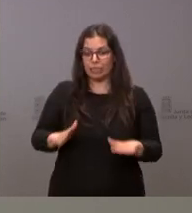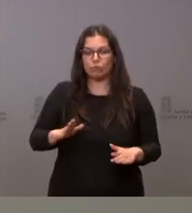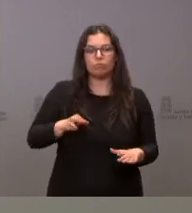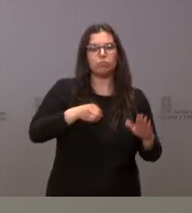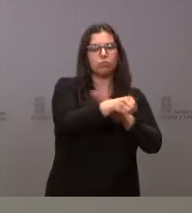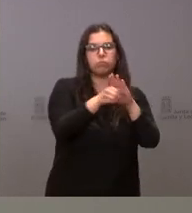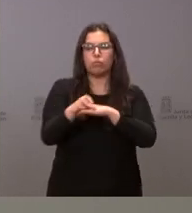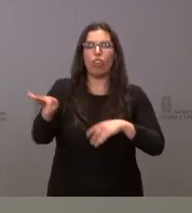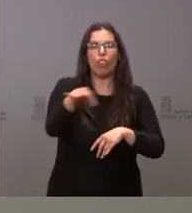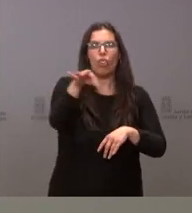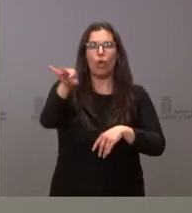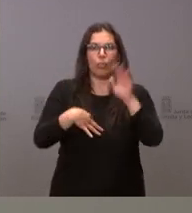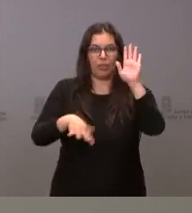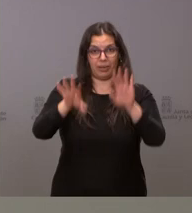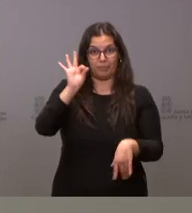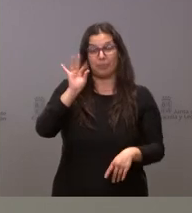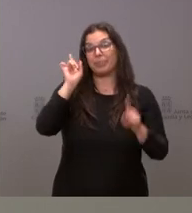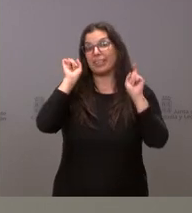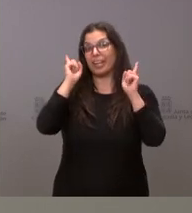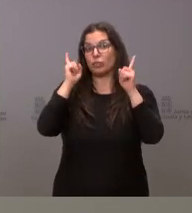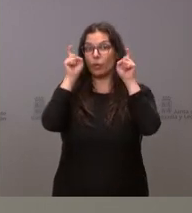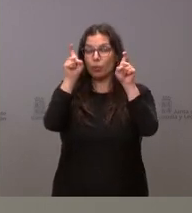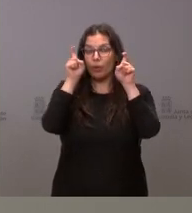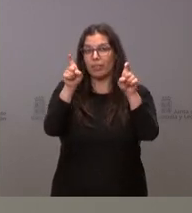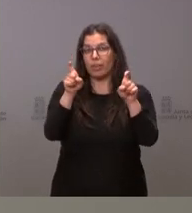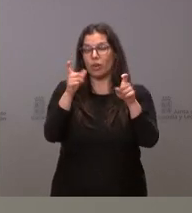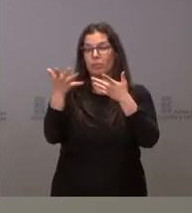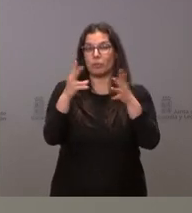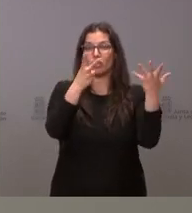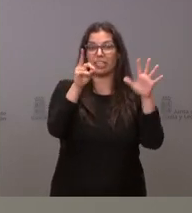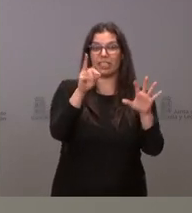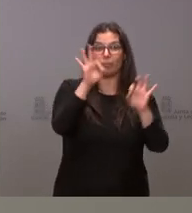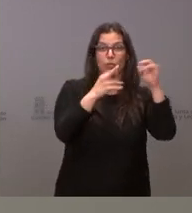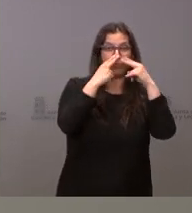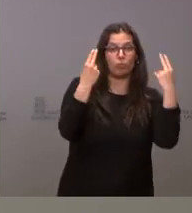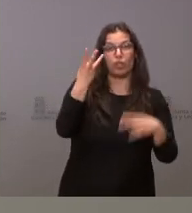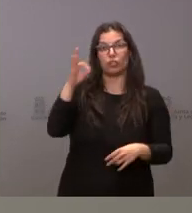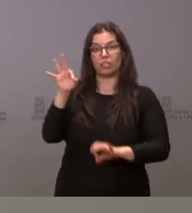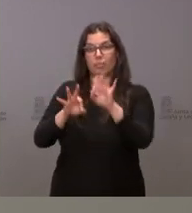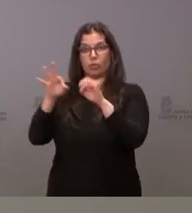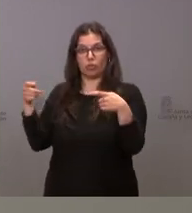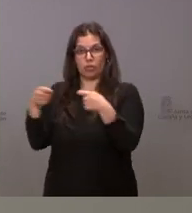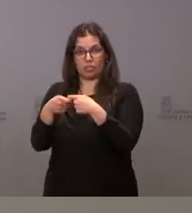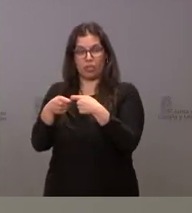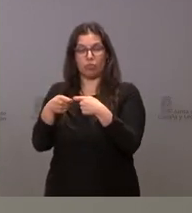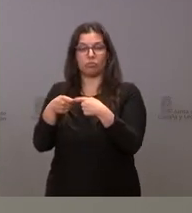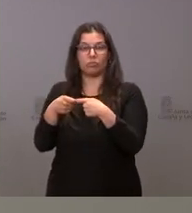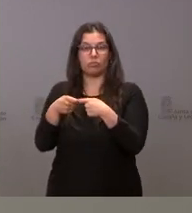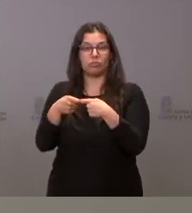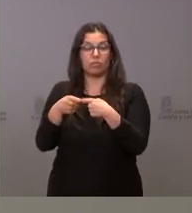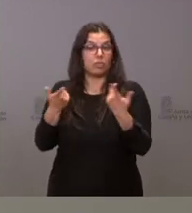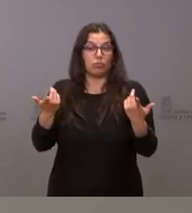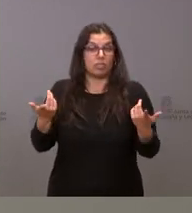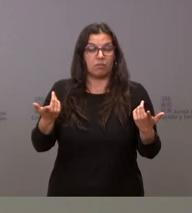hijos y, en el caso de la educación, como bien sabe, prácticamente es un 70-30, 70 público-30 concertado en ese